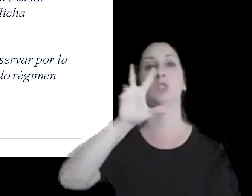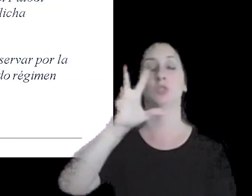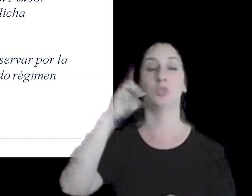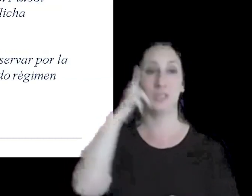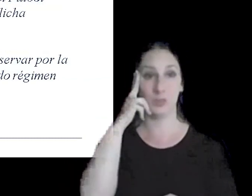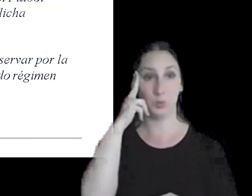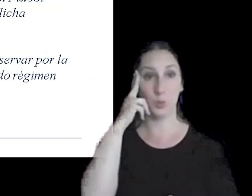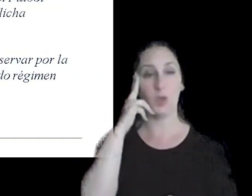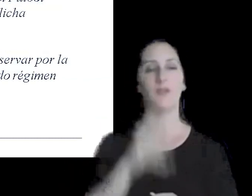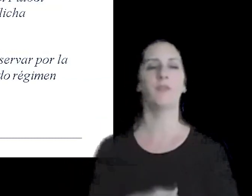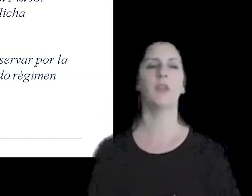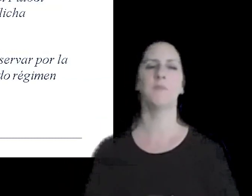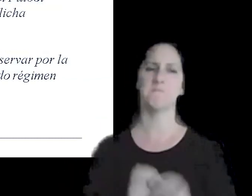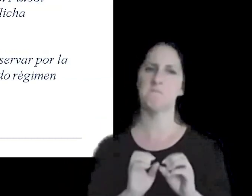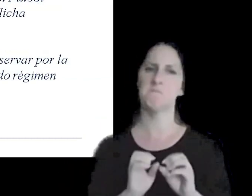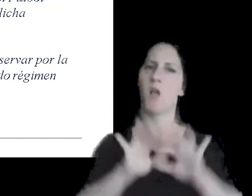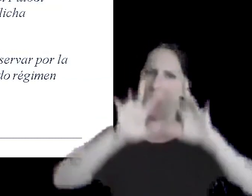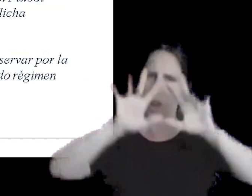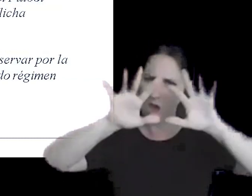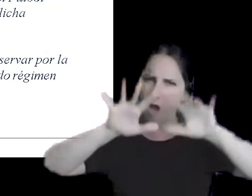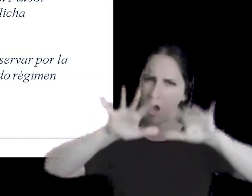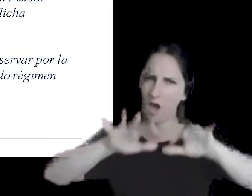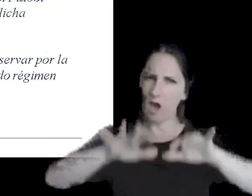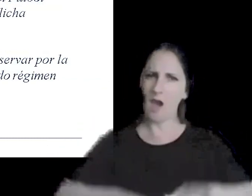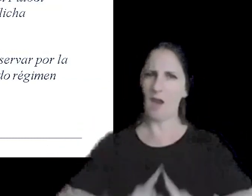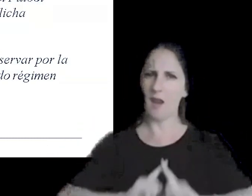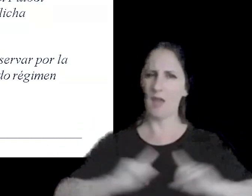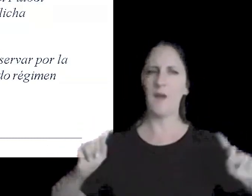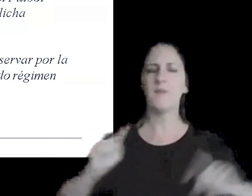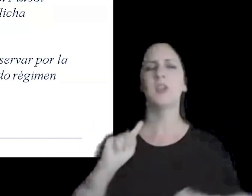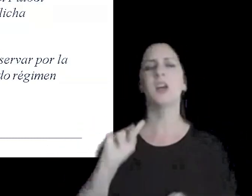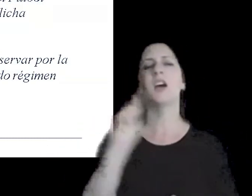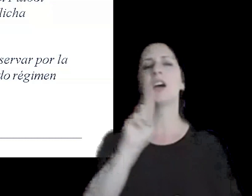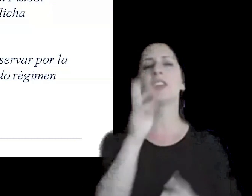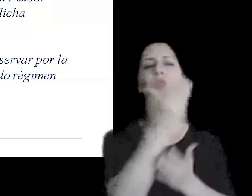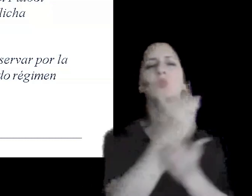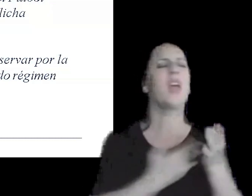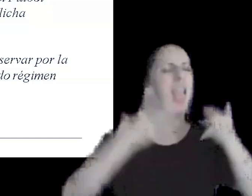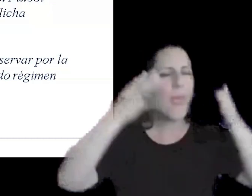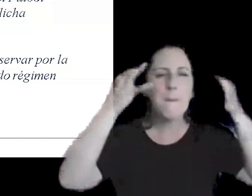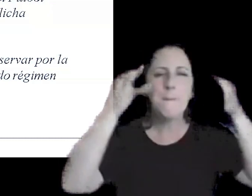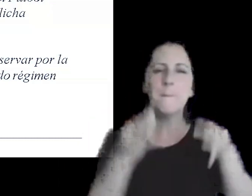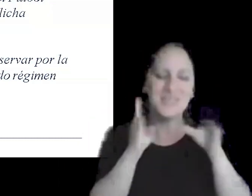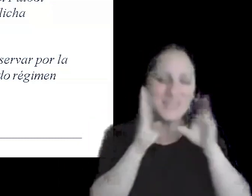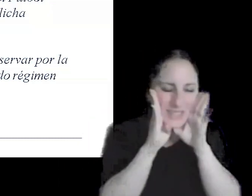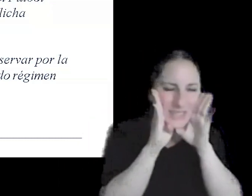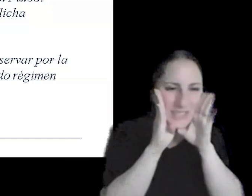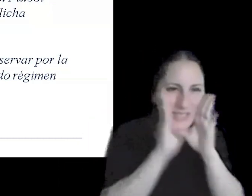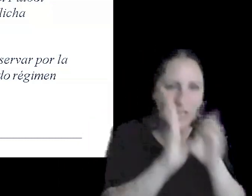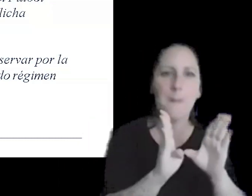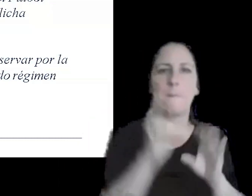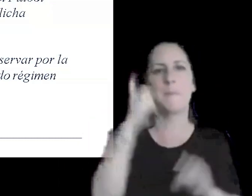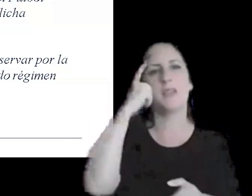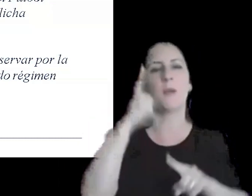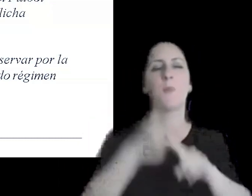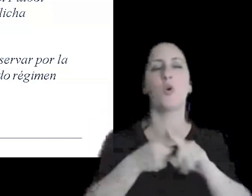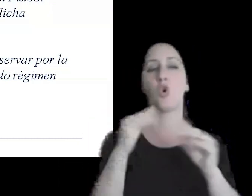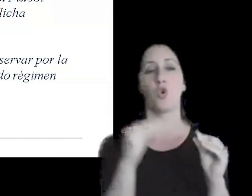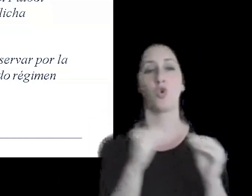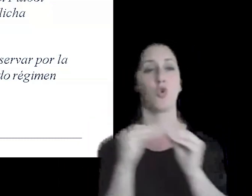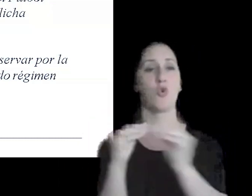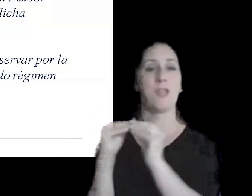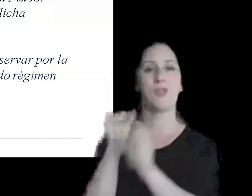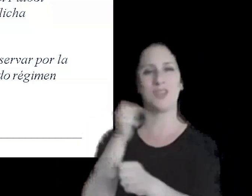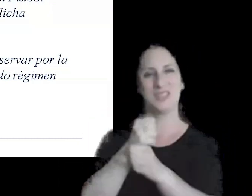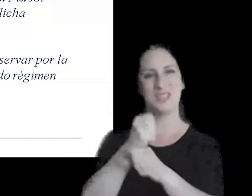es bastante extensa esta resolución es específica y especialmente pensando en los compañeros que estén en seguridad